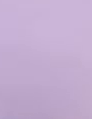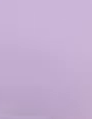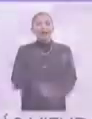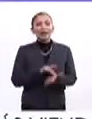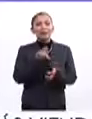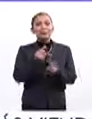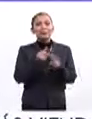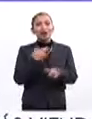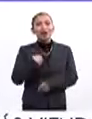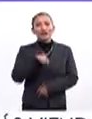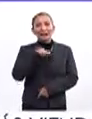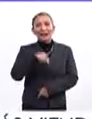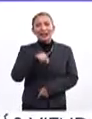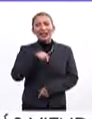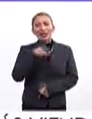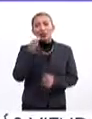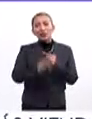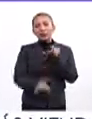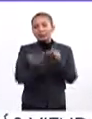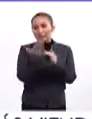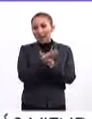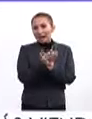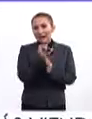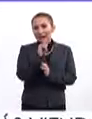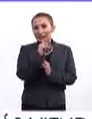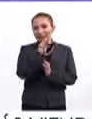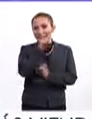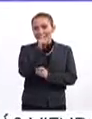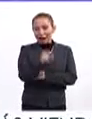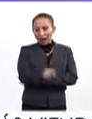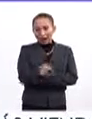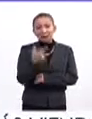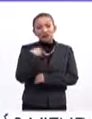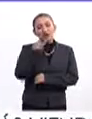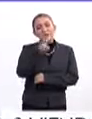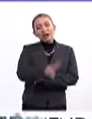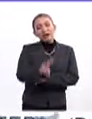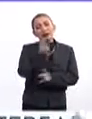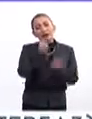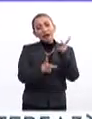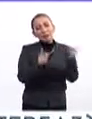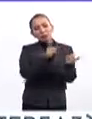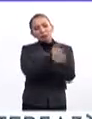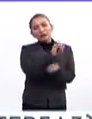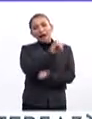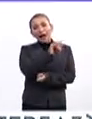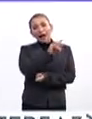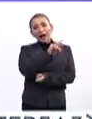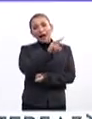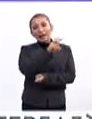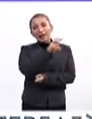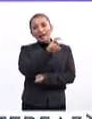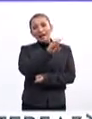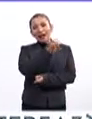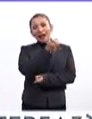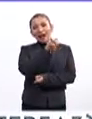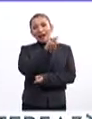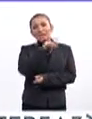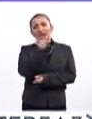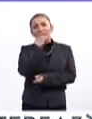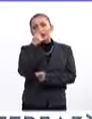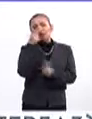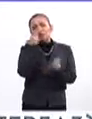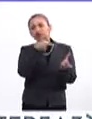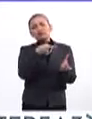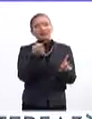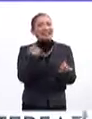Gracias por seguir con nosotros en esta última parte de Interfaz, donde los viernes platicamos con Javier Aranda. Hoy estamos hablando con